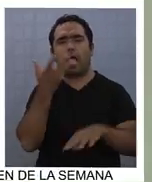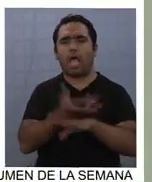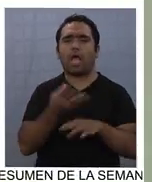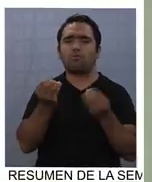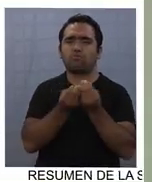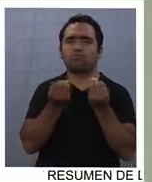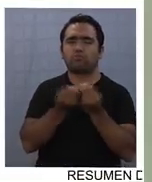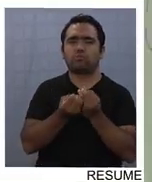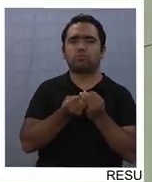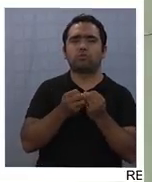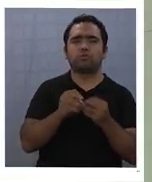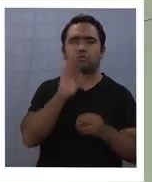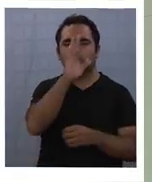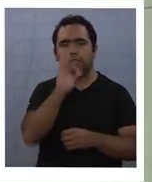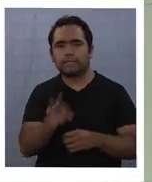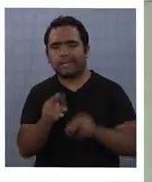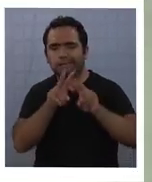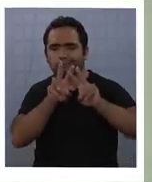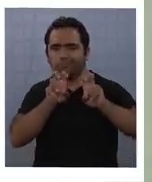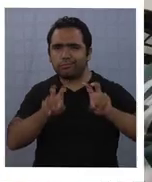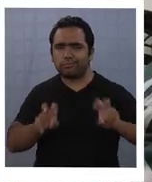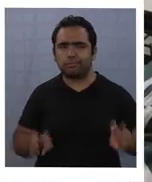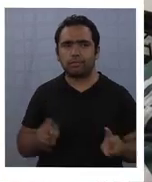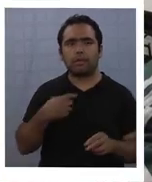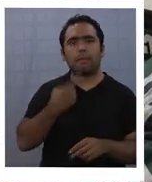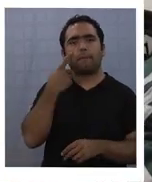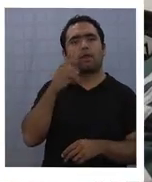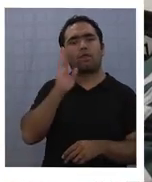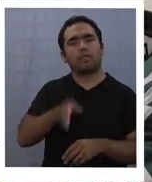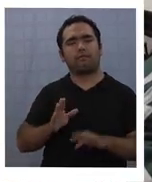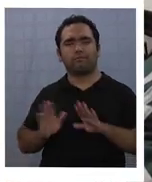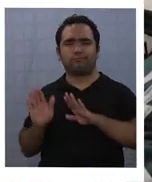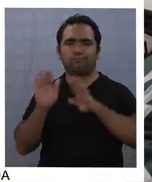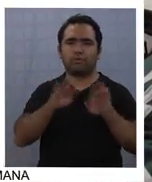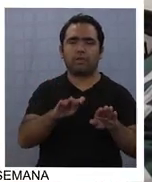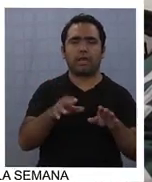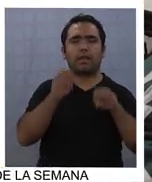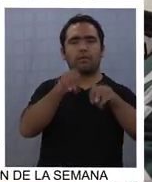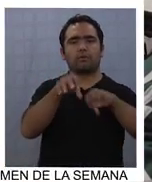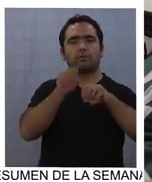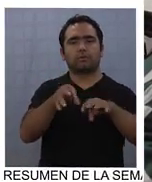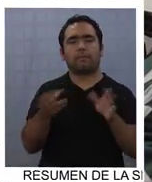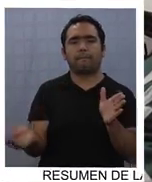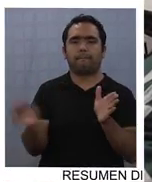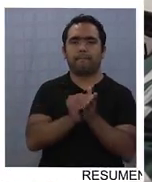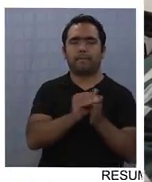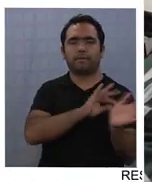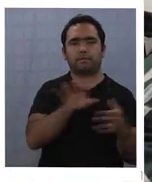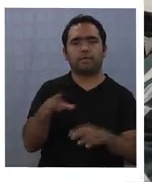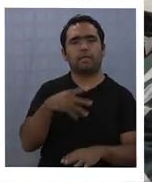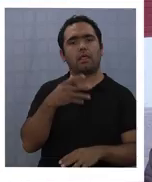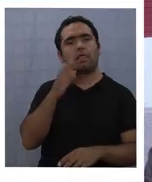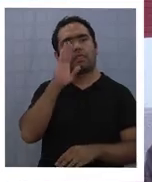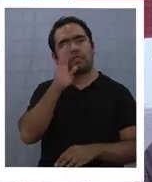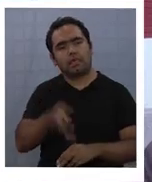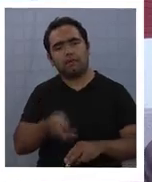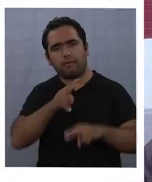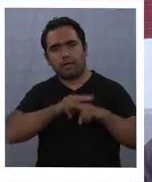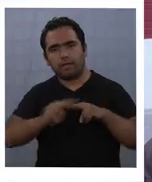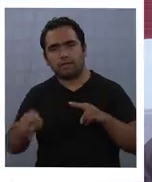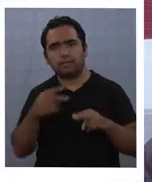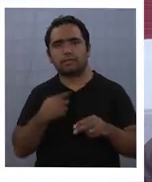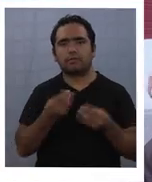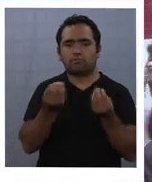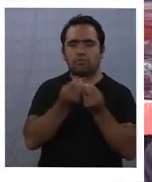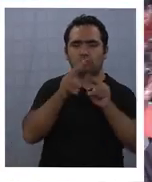hacer de estos resultados, aunque se debe seguir reforzando la educación. Hay que hacer un montón de cruces todavía para poder tener un